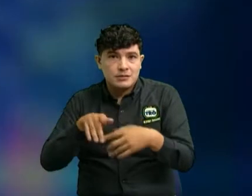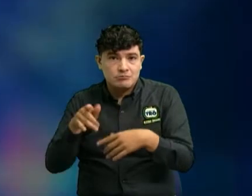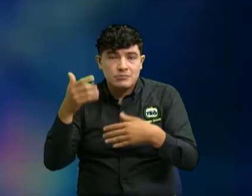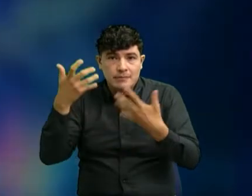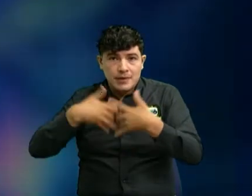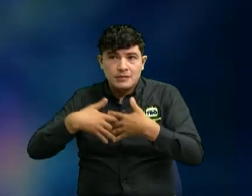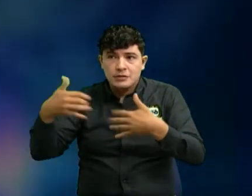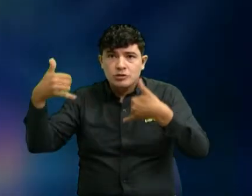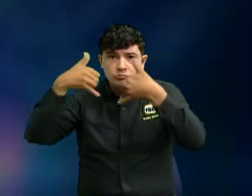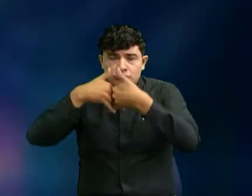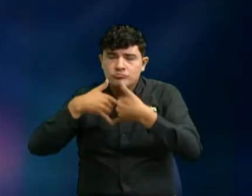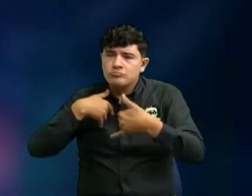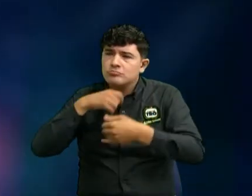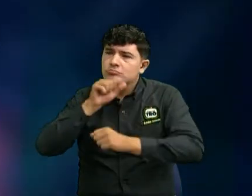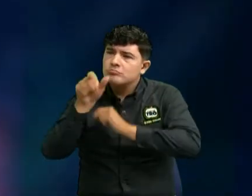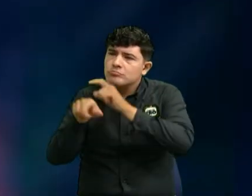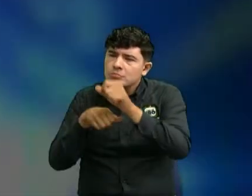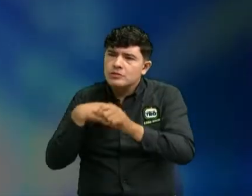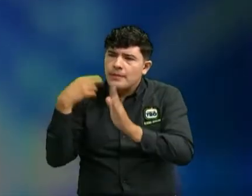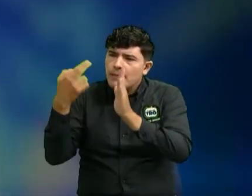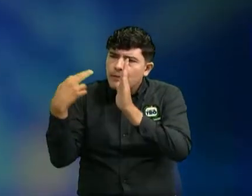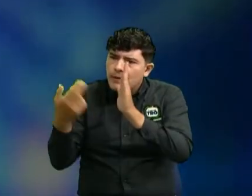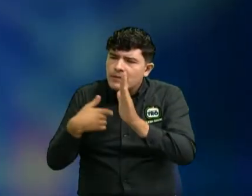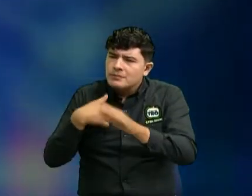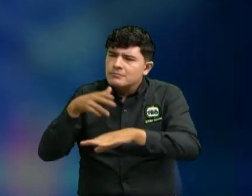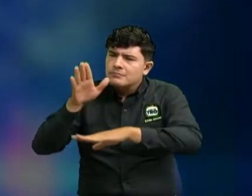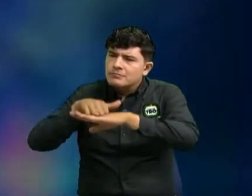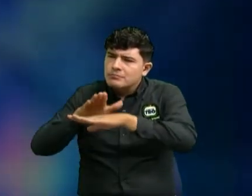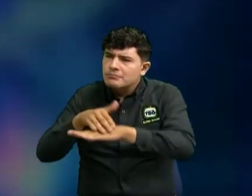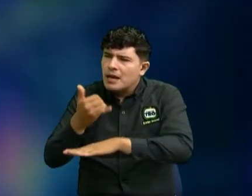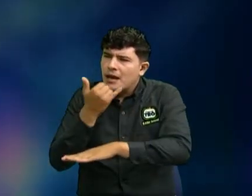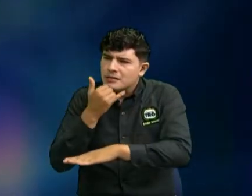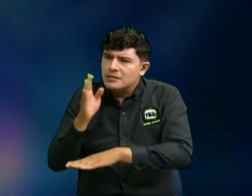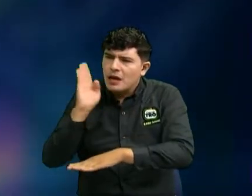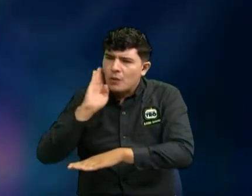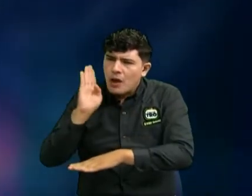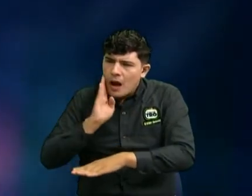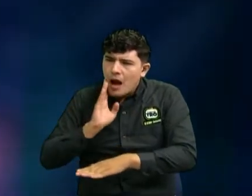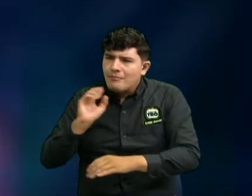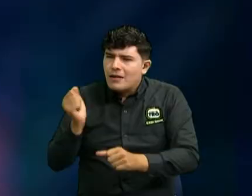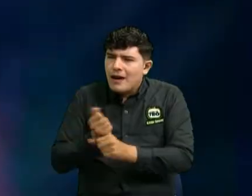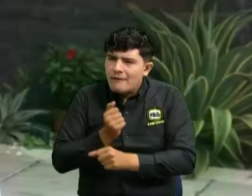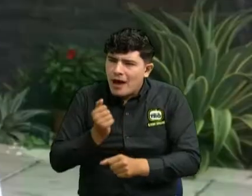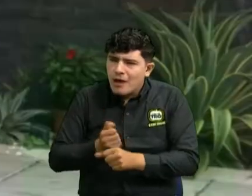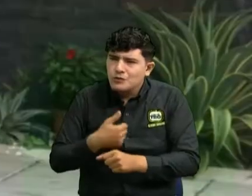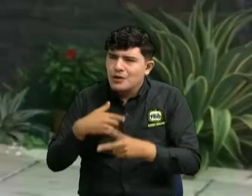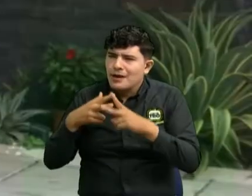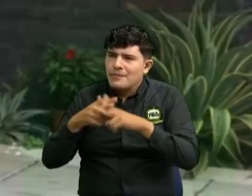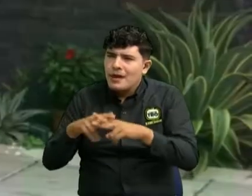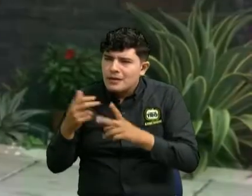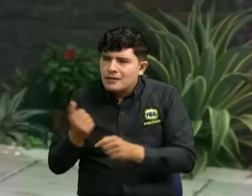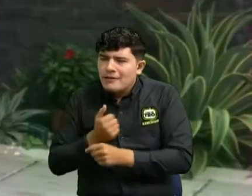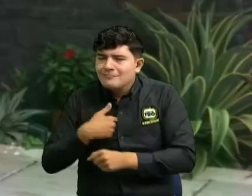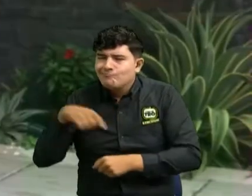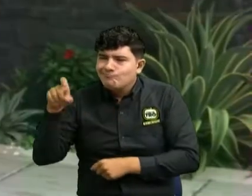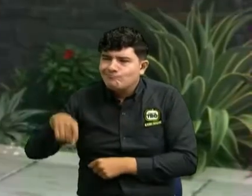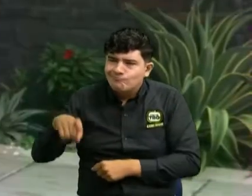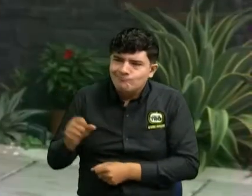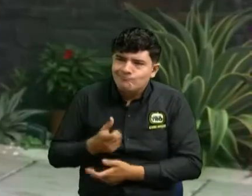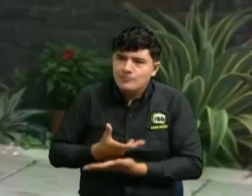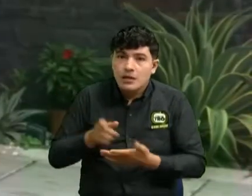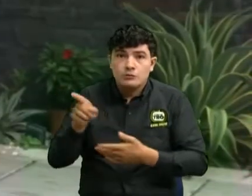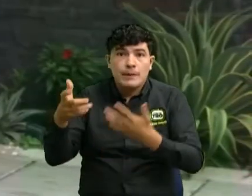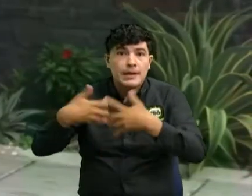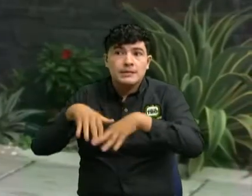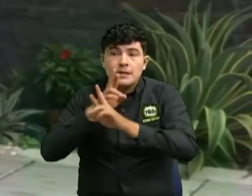línea constantemente yo reiteradas veces les escribo que por favor que es un equipo de trabajo de una herramienta de trabajo esa empresa no me vuelve a